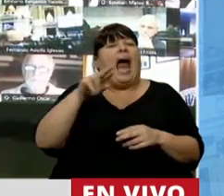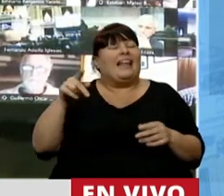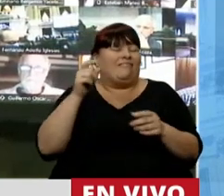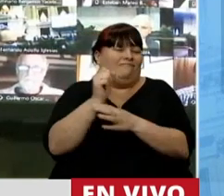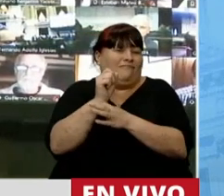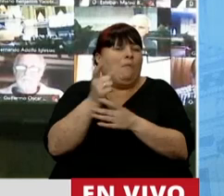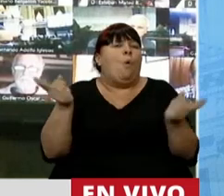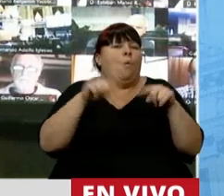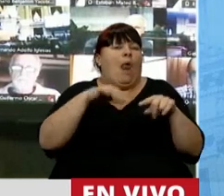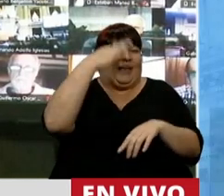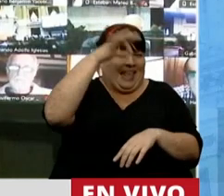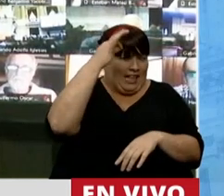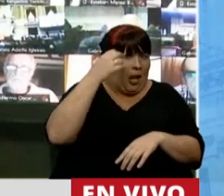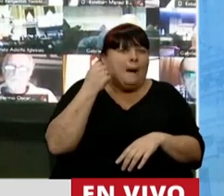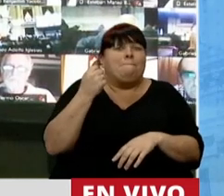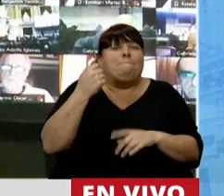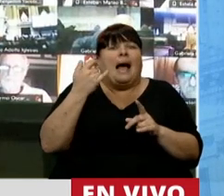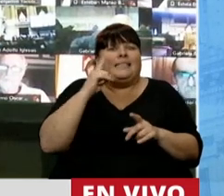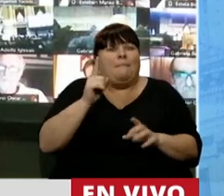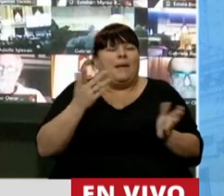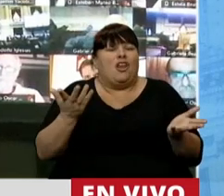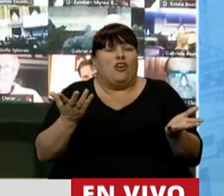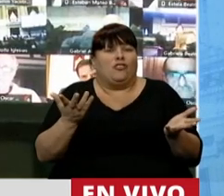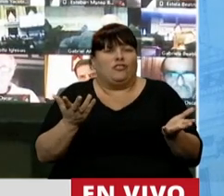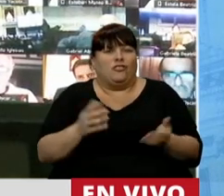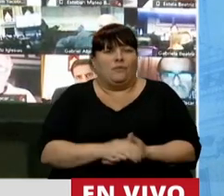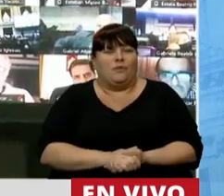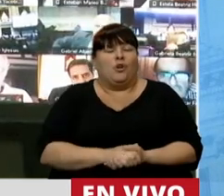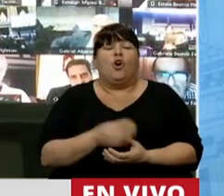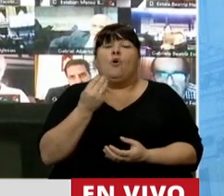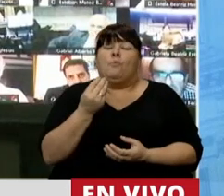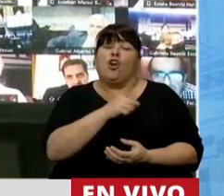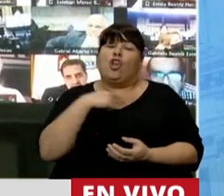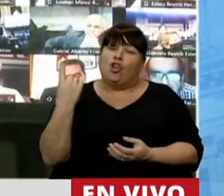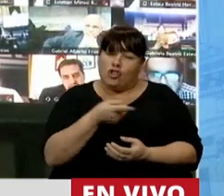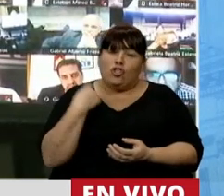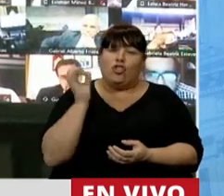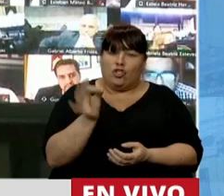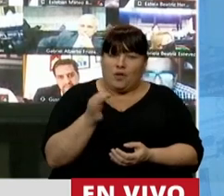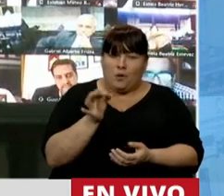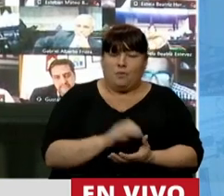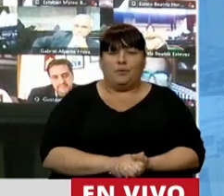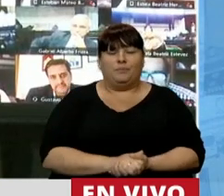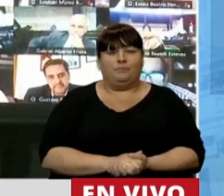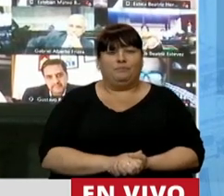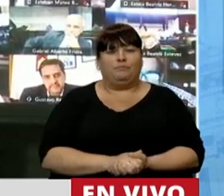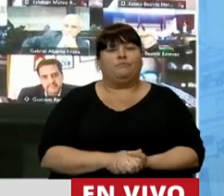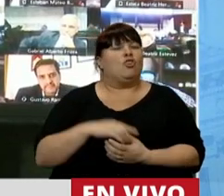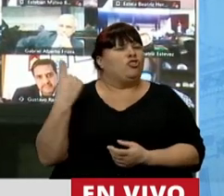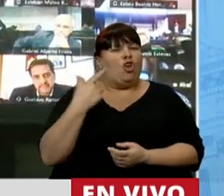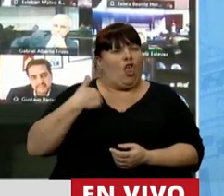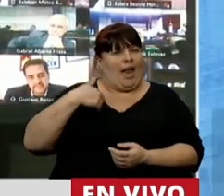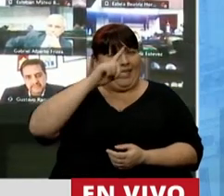teatro. La patria está en peligro porque nosotros sabemos todos los